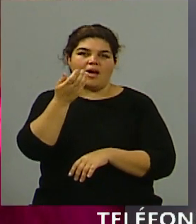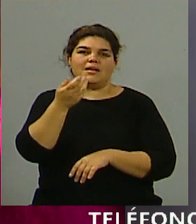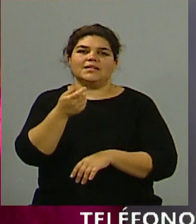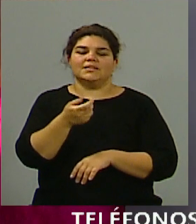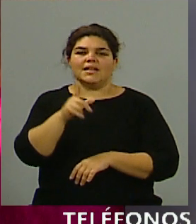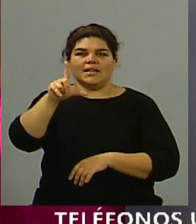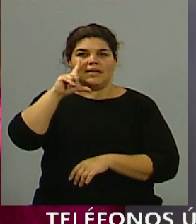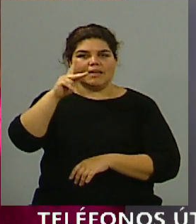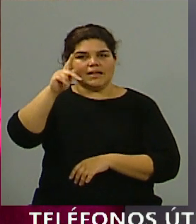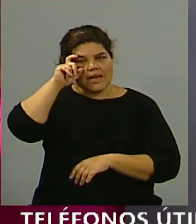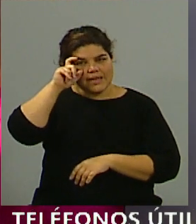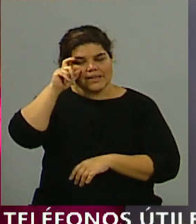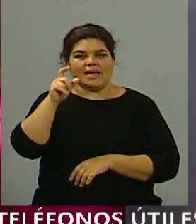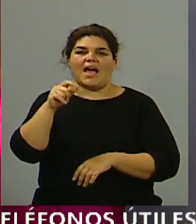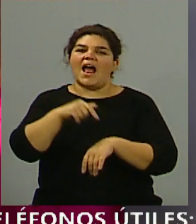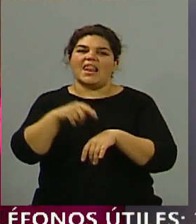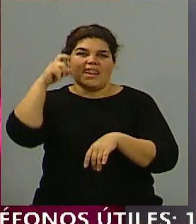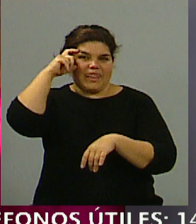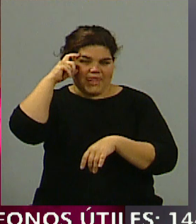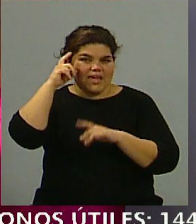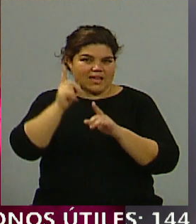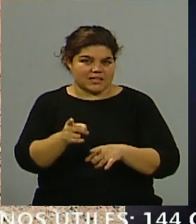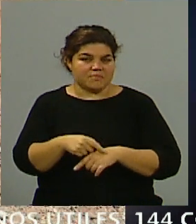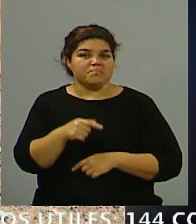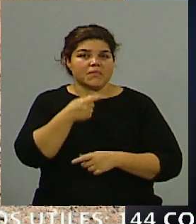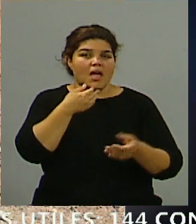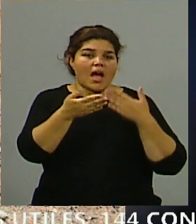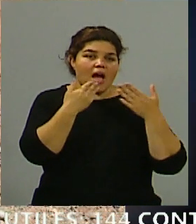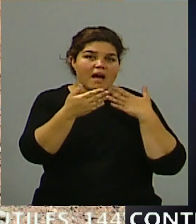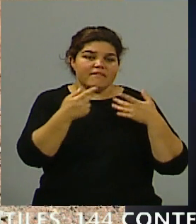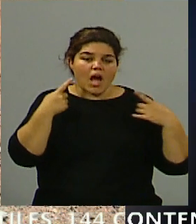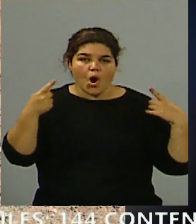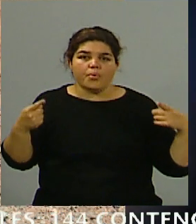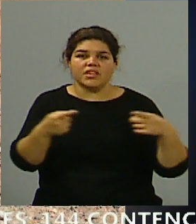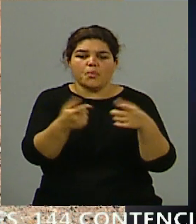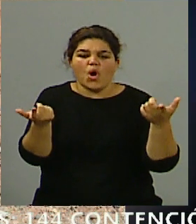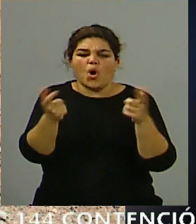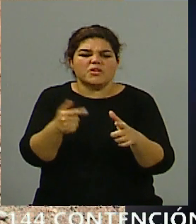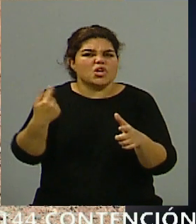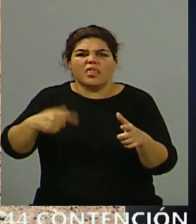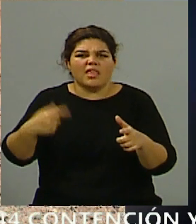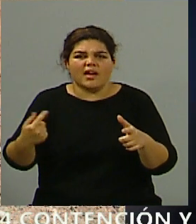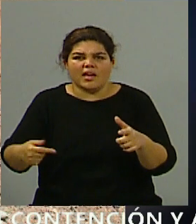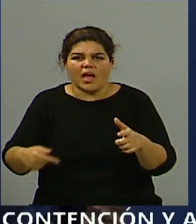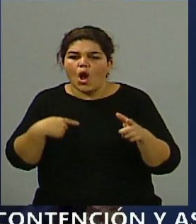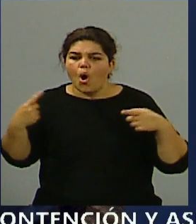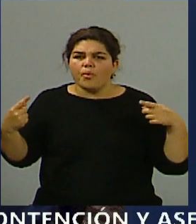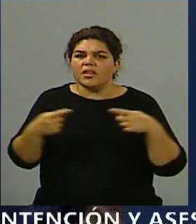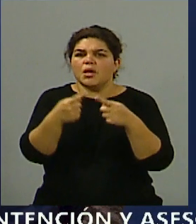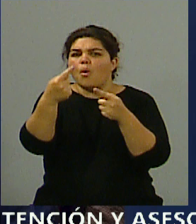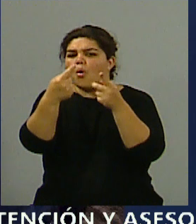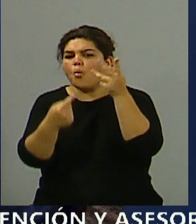hicieron una entrevista sobre el objetivo que tiene esta comisión provincial justamente que busca